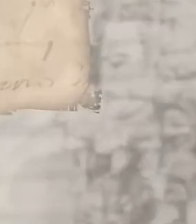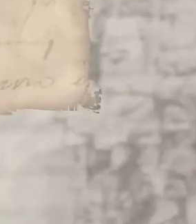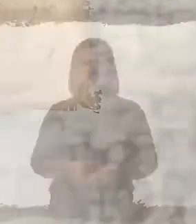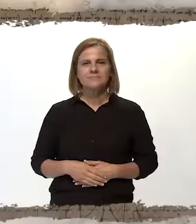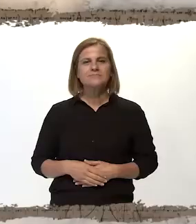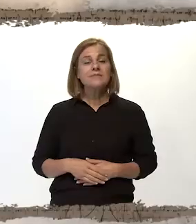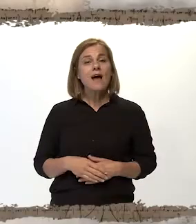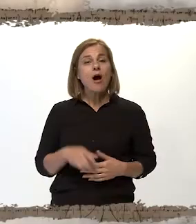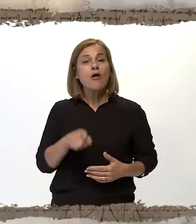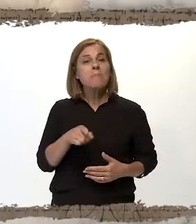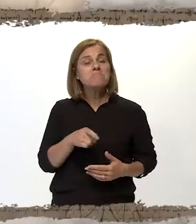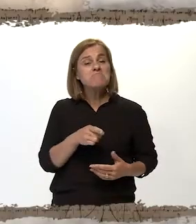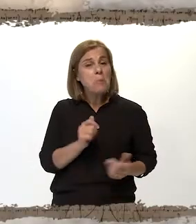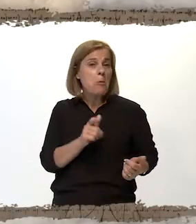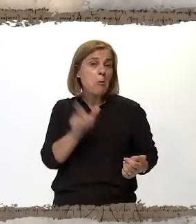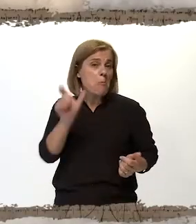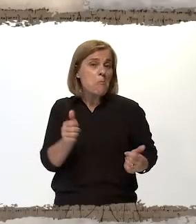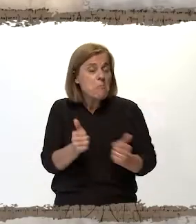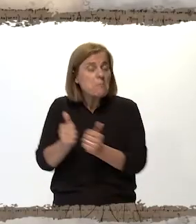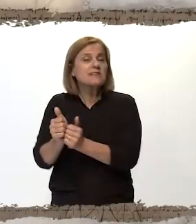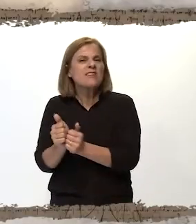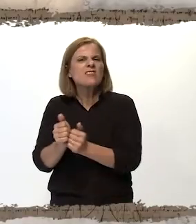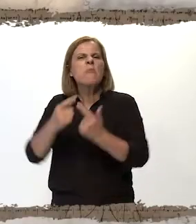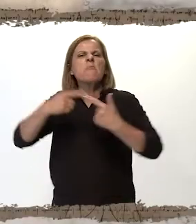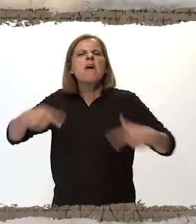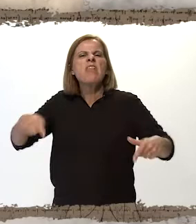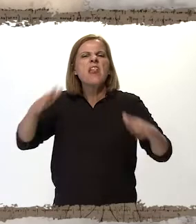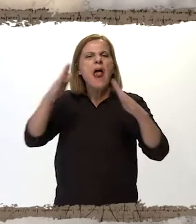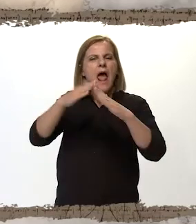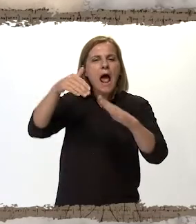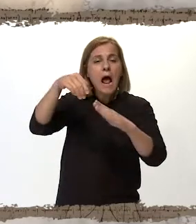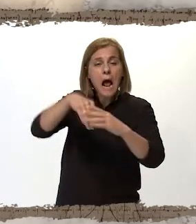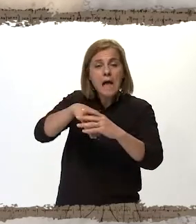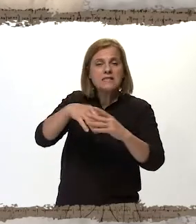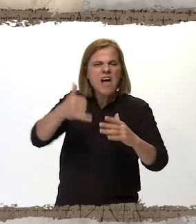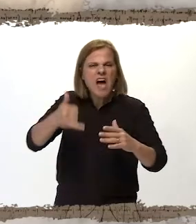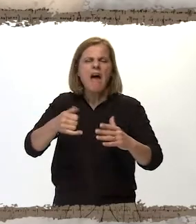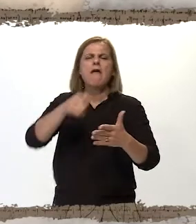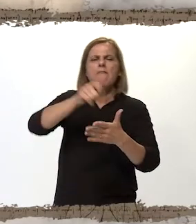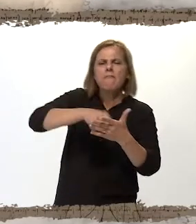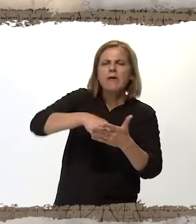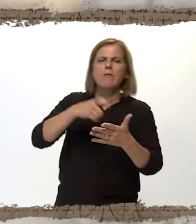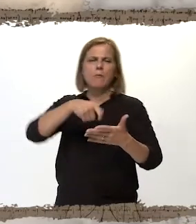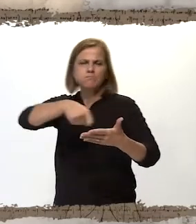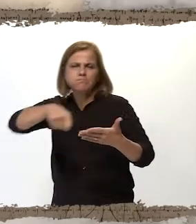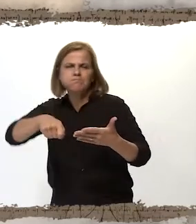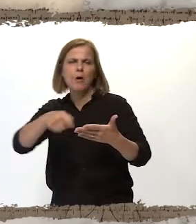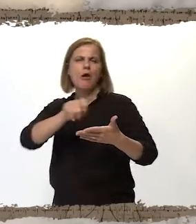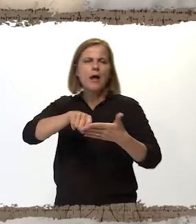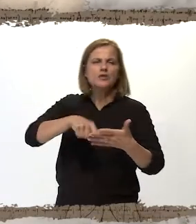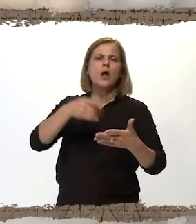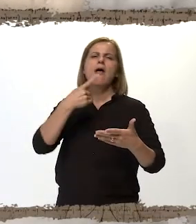Te invitamos a que en compañía de alguien y con los materiales que tengas en tu casa, fibras, fibrones, crayones,